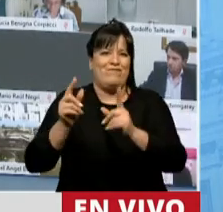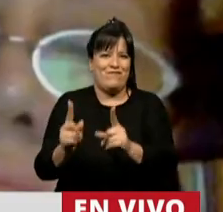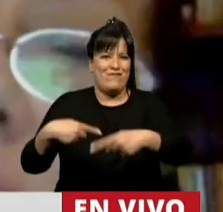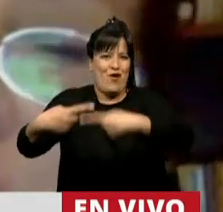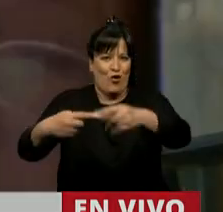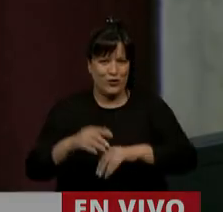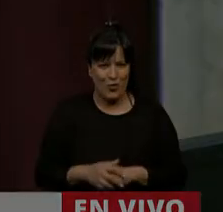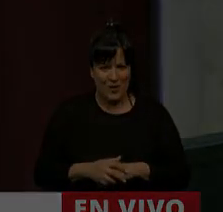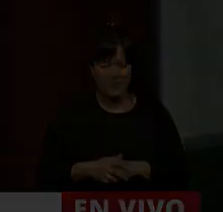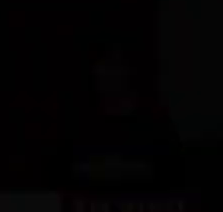Gracias, diputada. ¡Gracias! ¡Gracias! ¡Gracias!